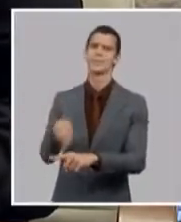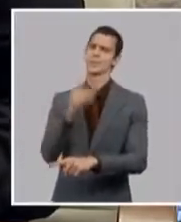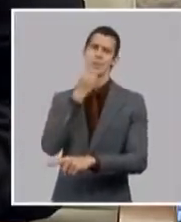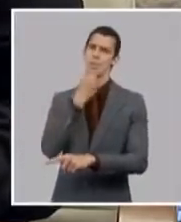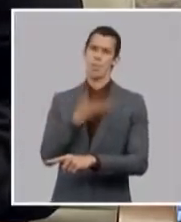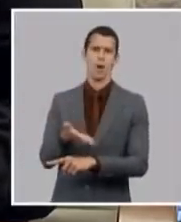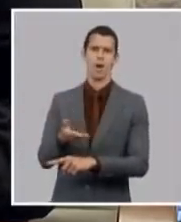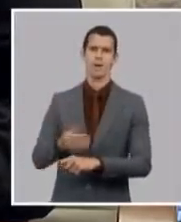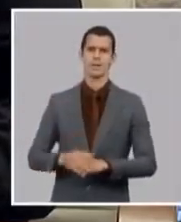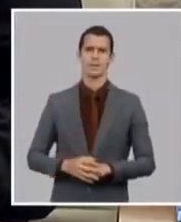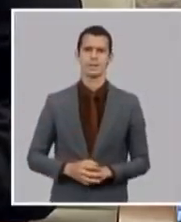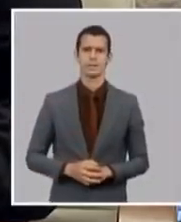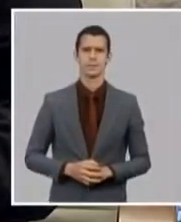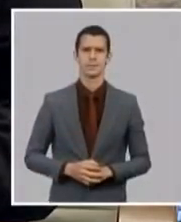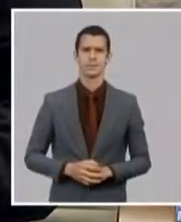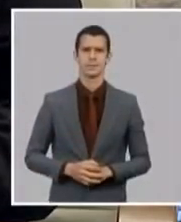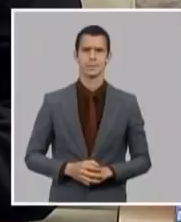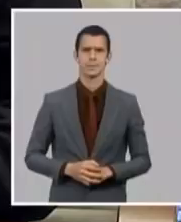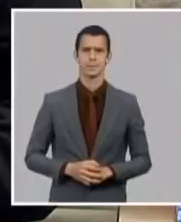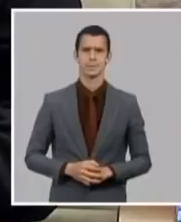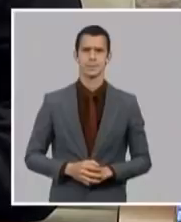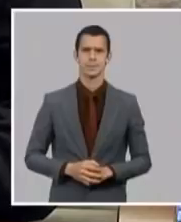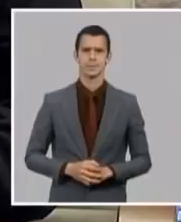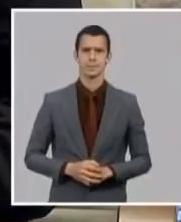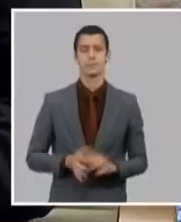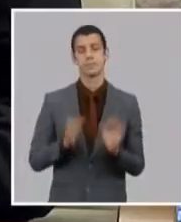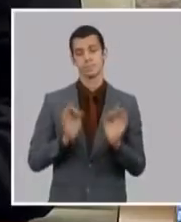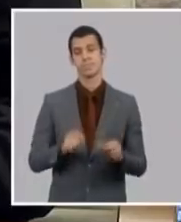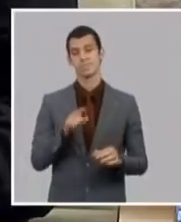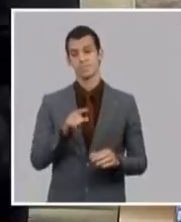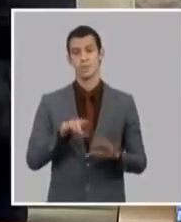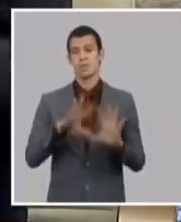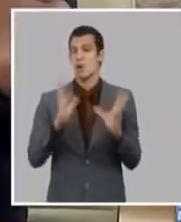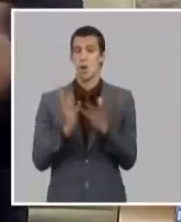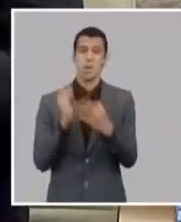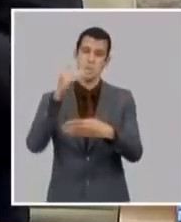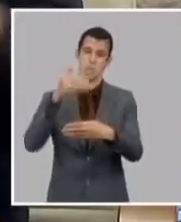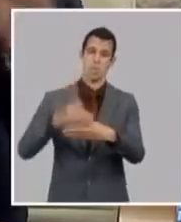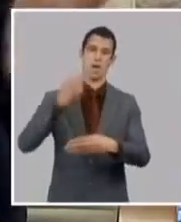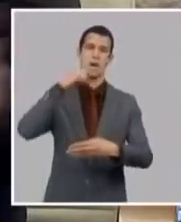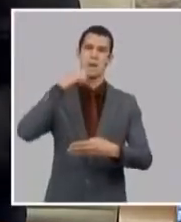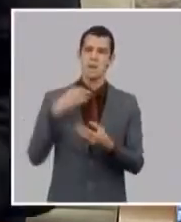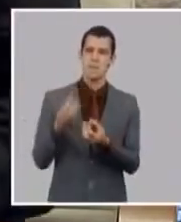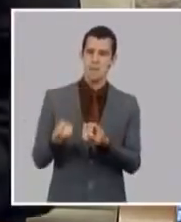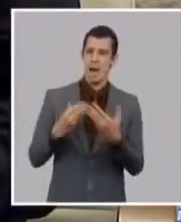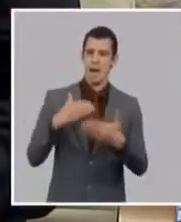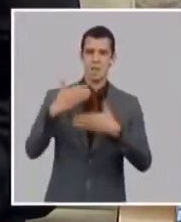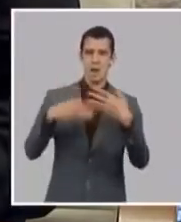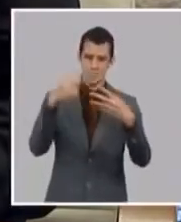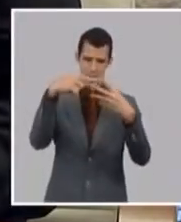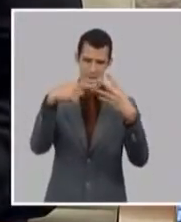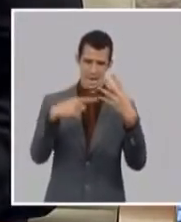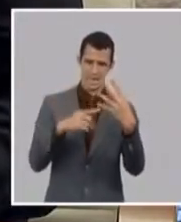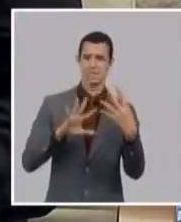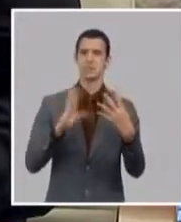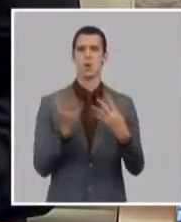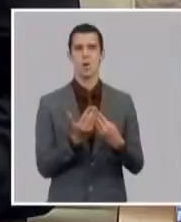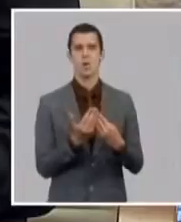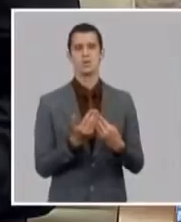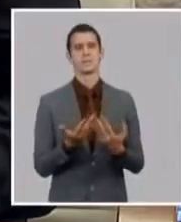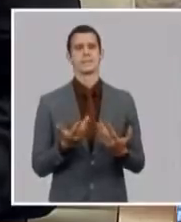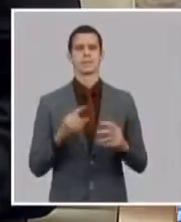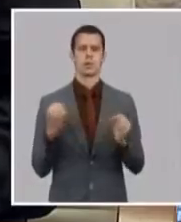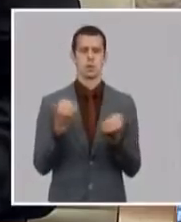con todo este asunto era de las acciones de bloqueo y las necesidades que hemos tenido de reorientarnos y nada ha